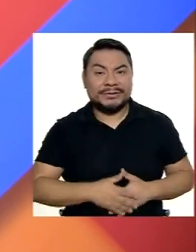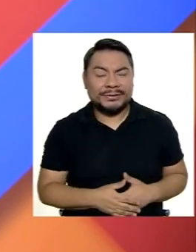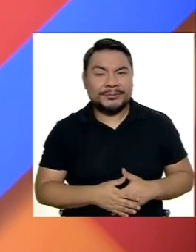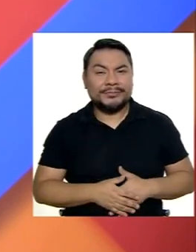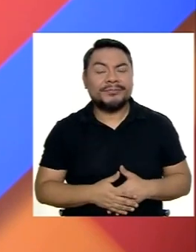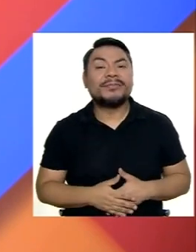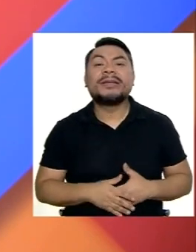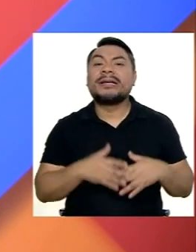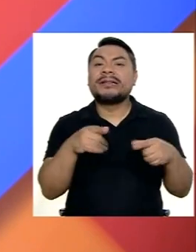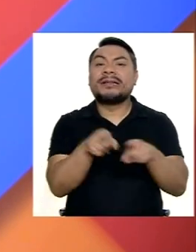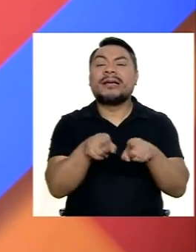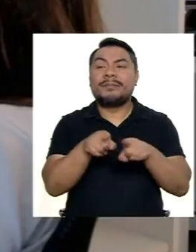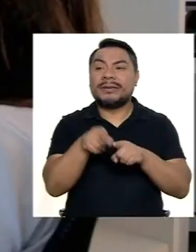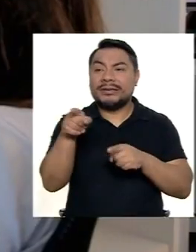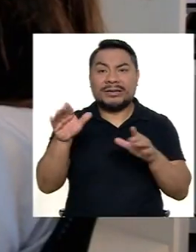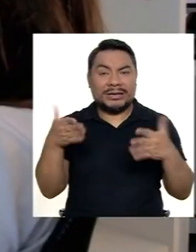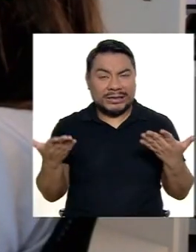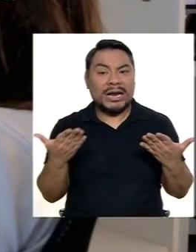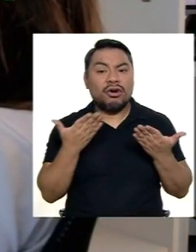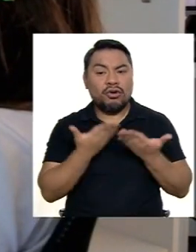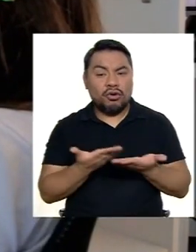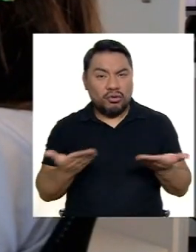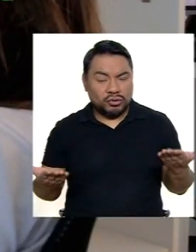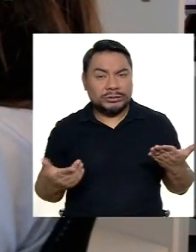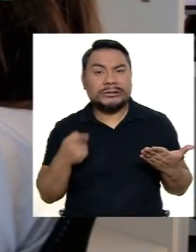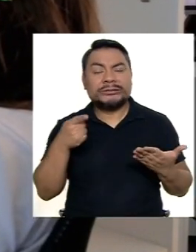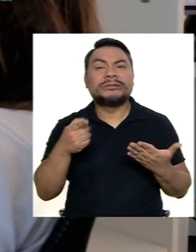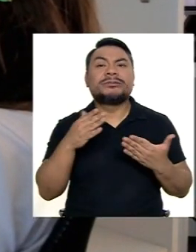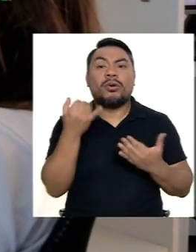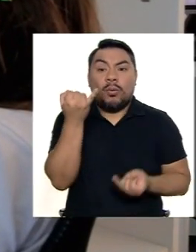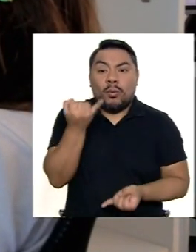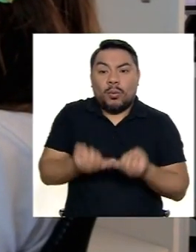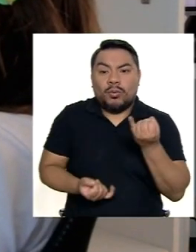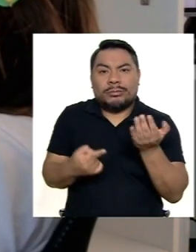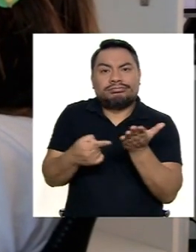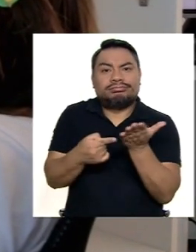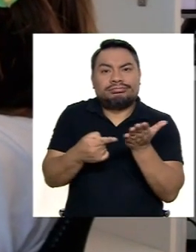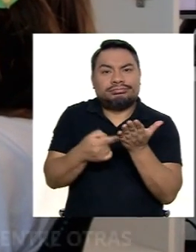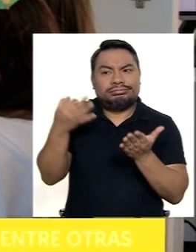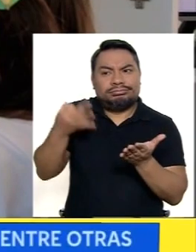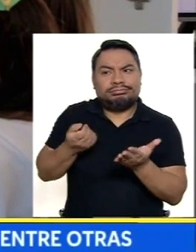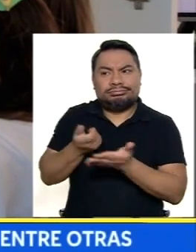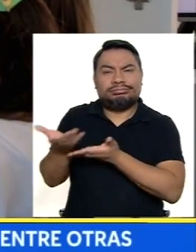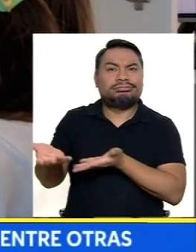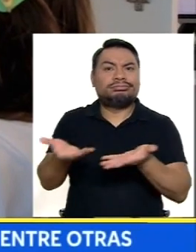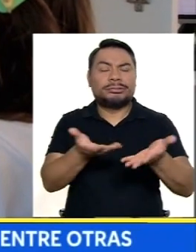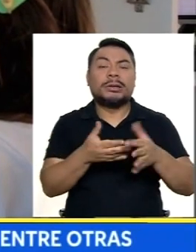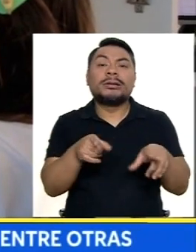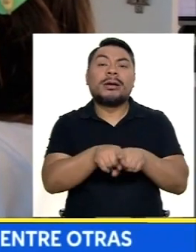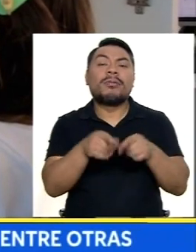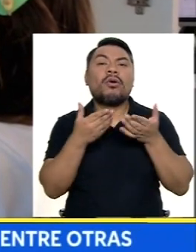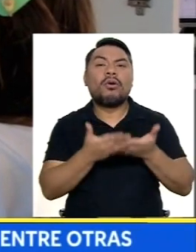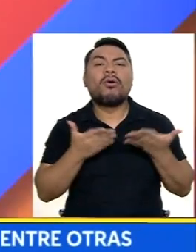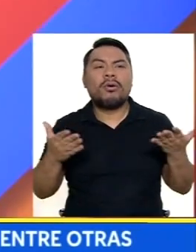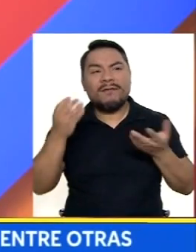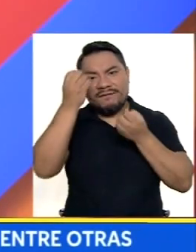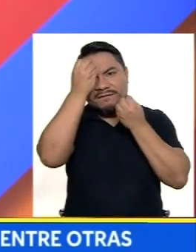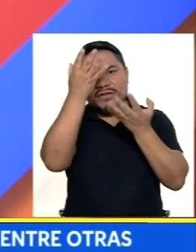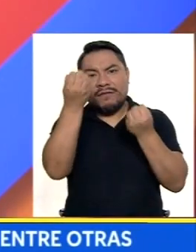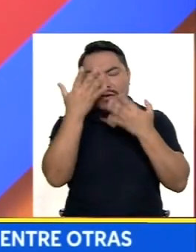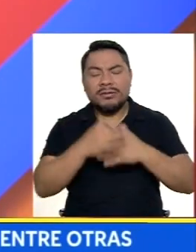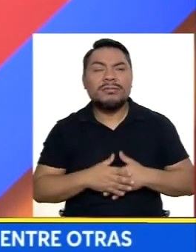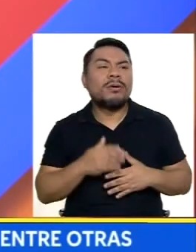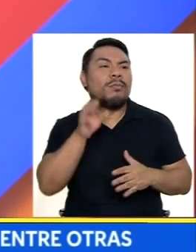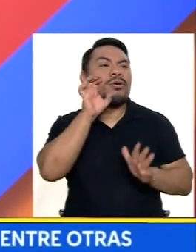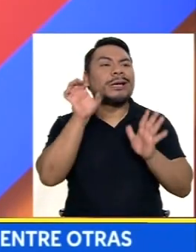Asimismo Van a contar Con equipos De última tecnología Como también Equipos informáticos